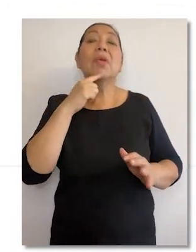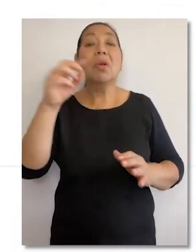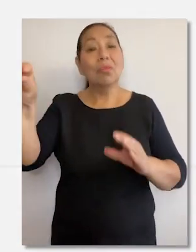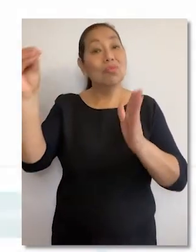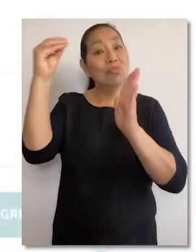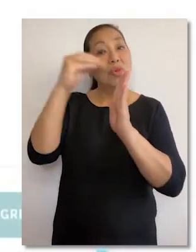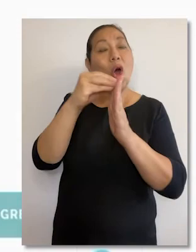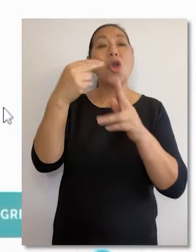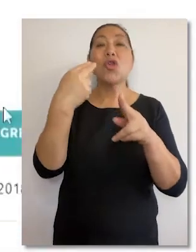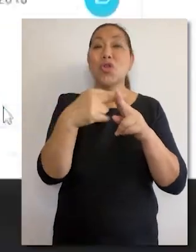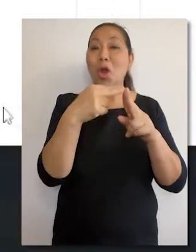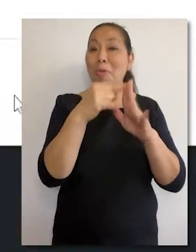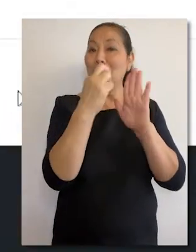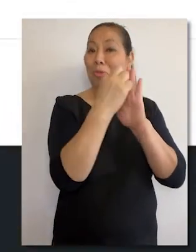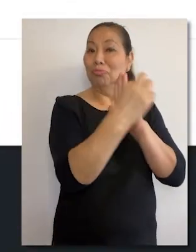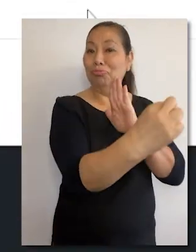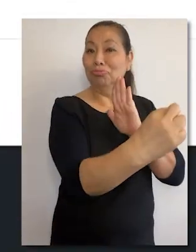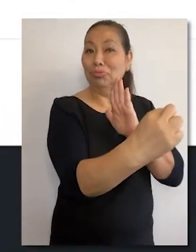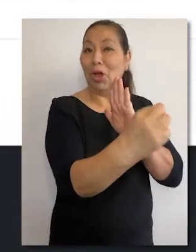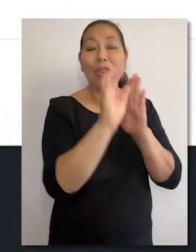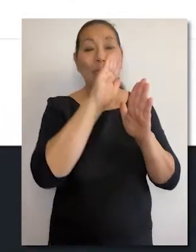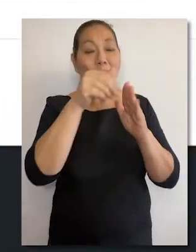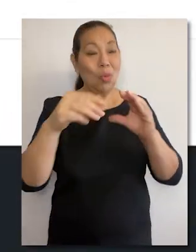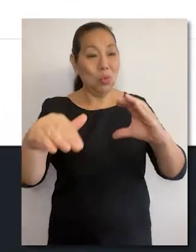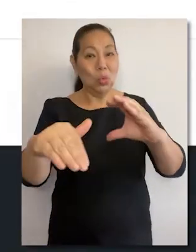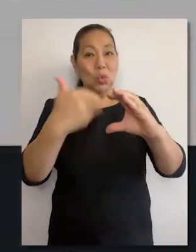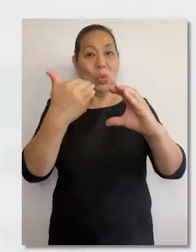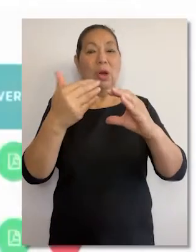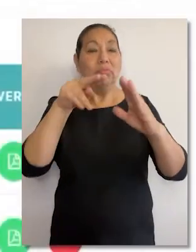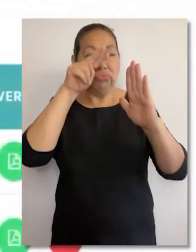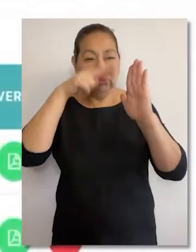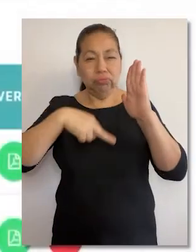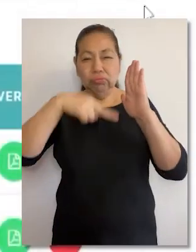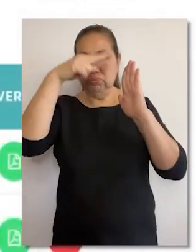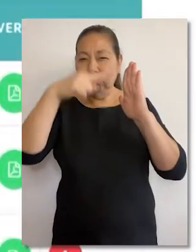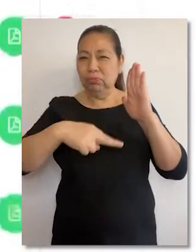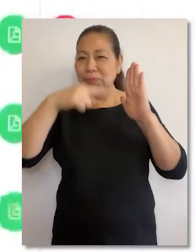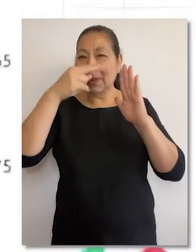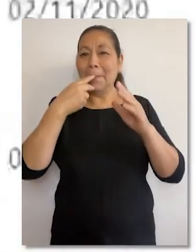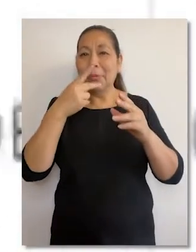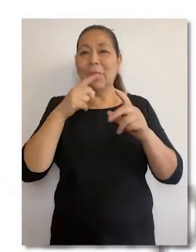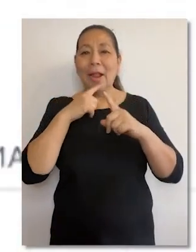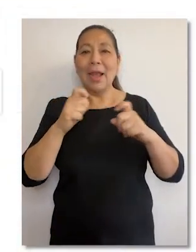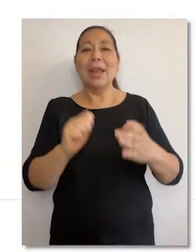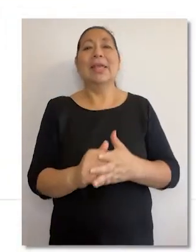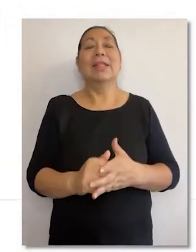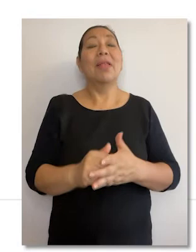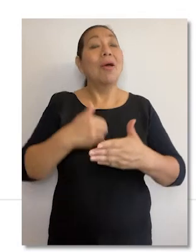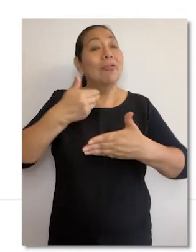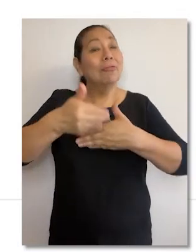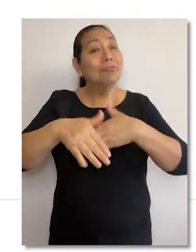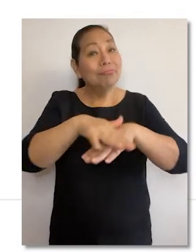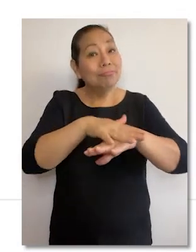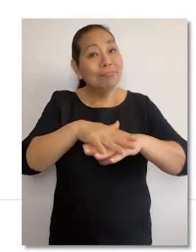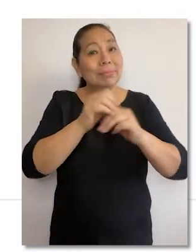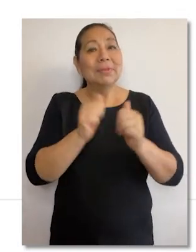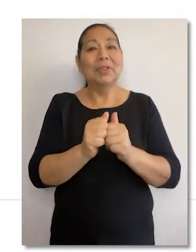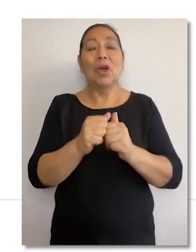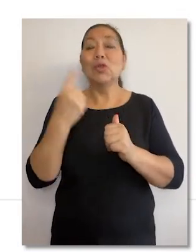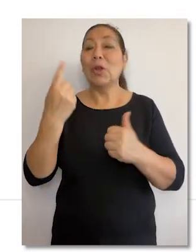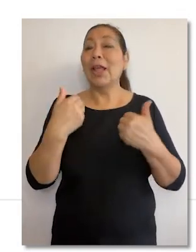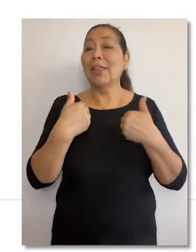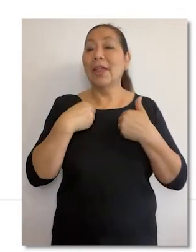Ugarteche, solo debemos poner su nombre y te aparecerá todo el cuadernillo del caso. En el caso de los